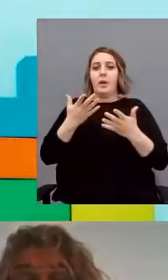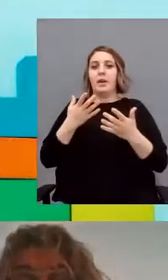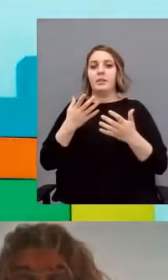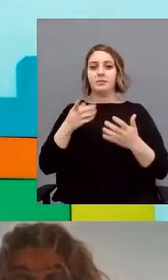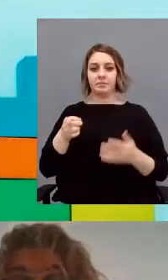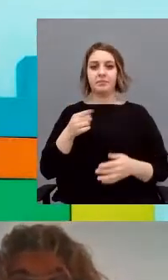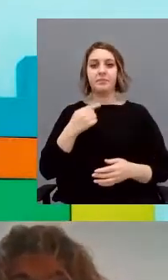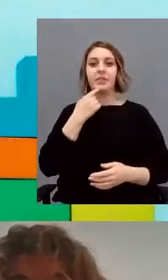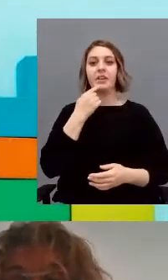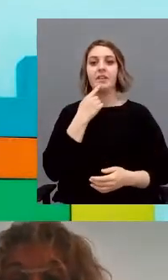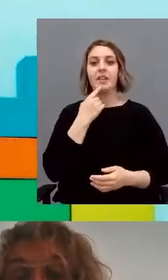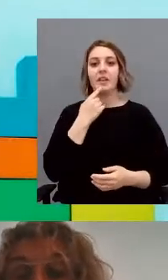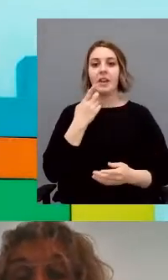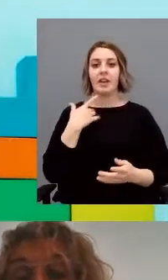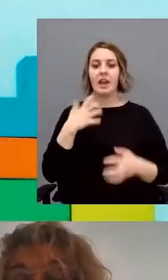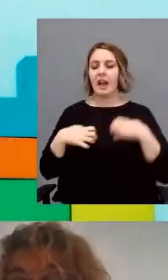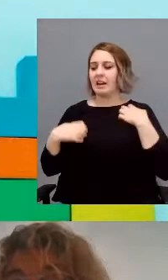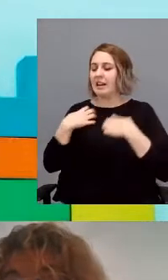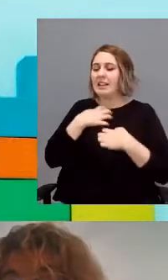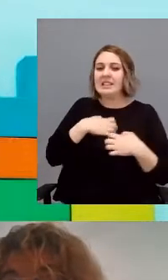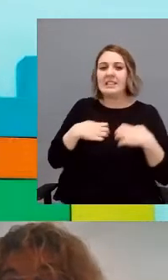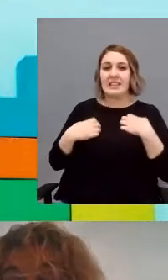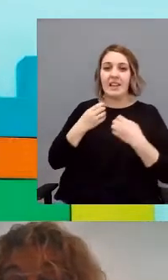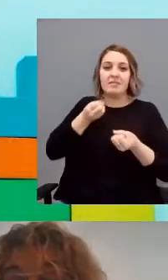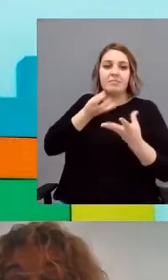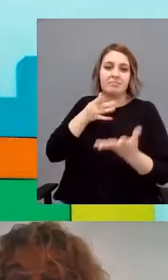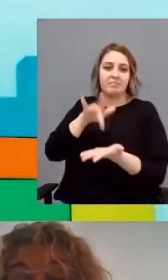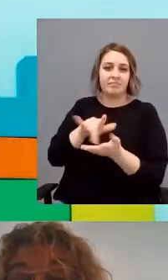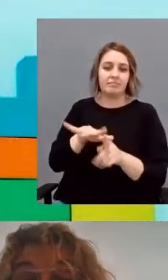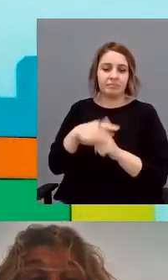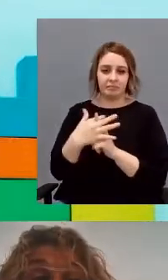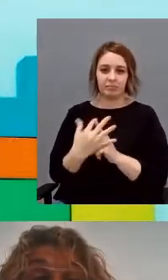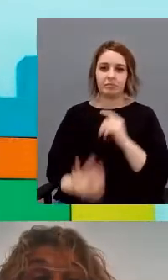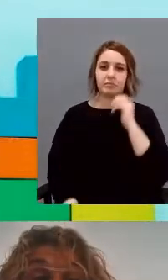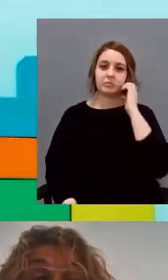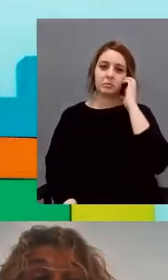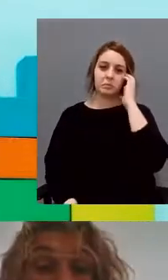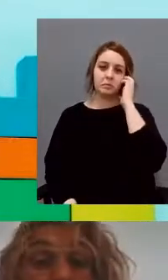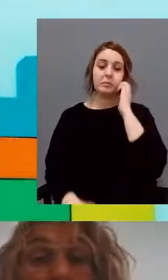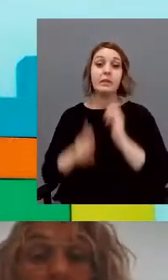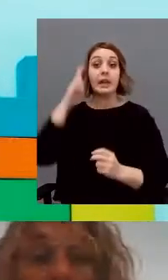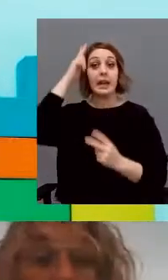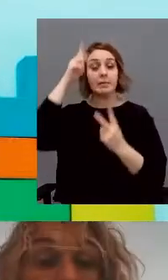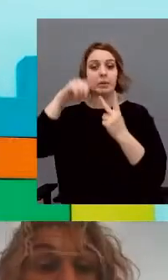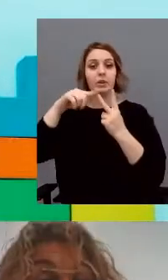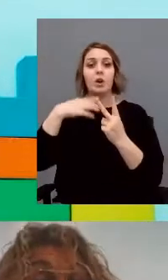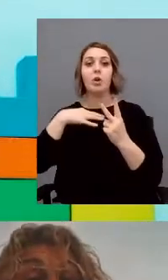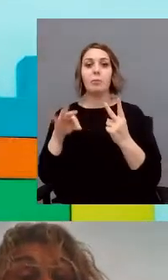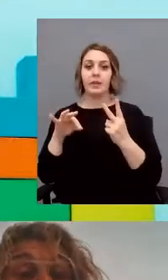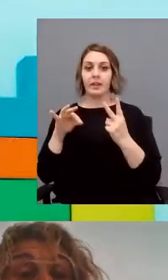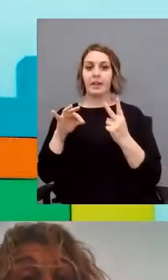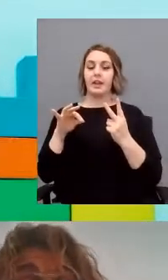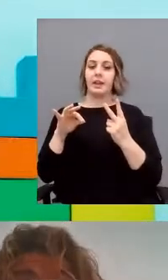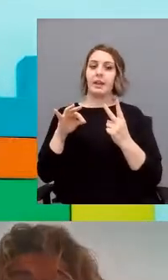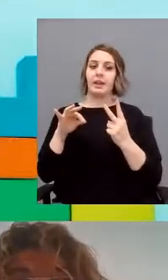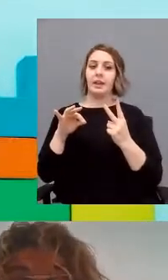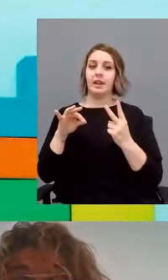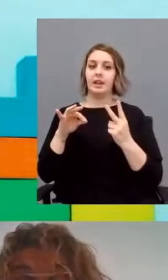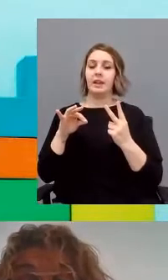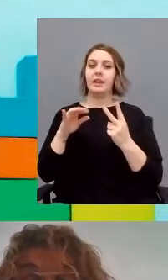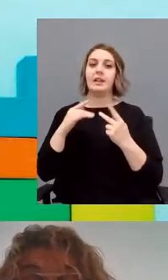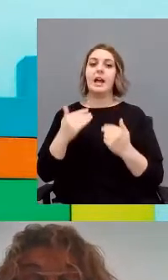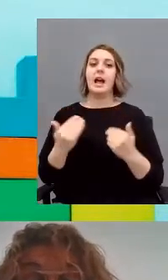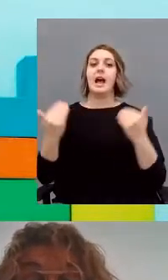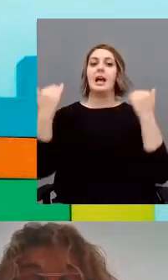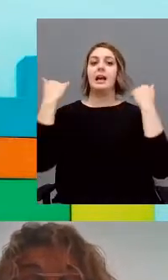una intervención de malestar, de ansiedad, ¿no? Y pasamos a la segunda hipótesis que puede ser un desencadenante de la ansiedad, que es la carga